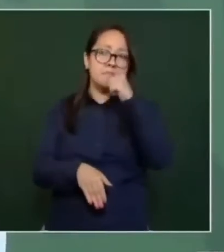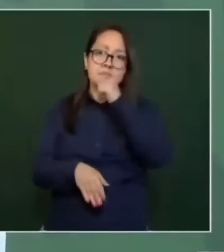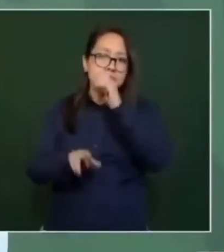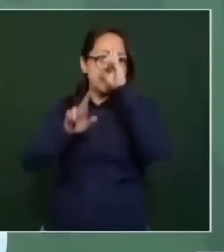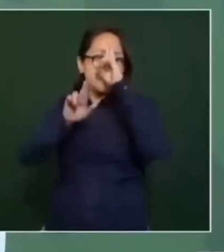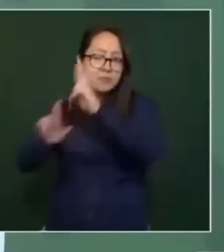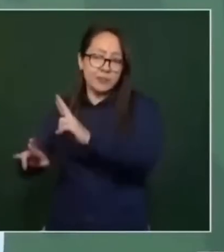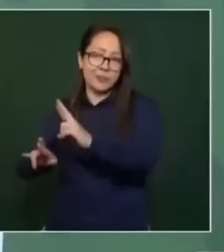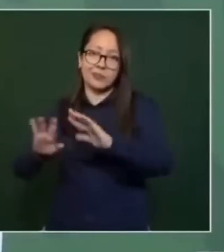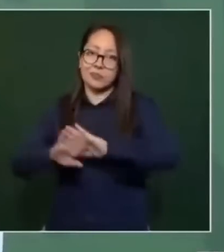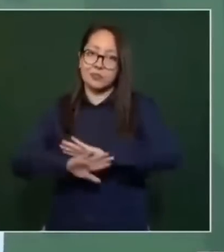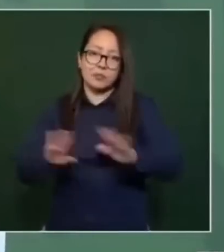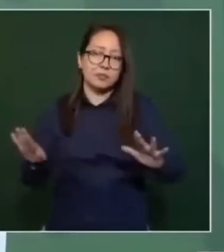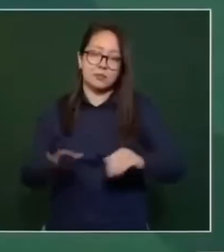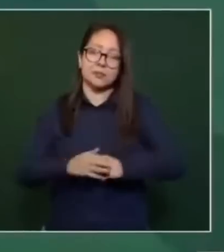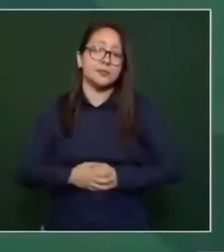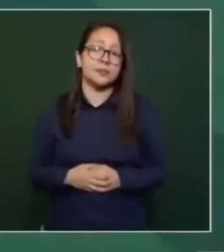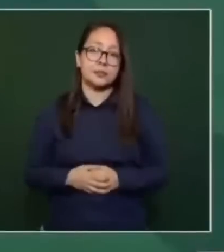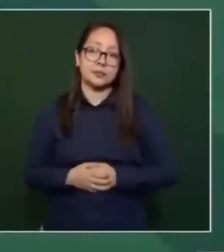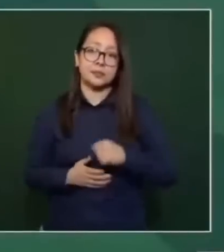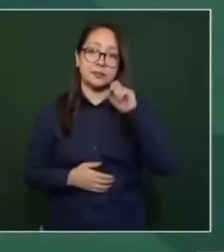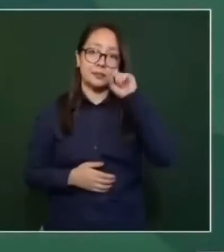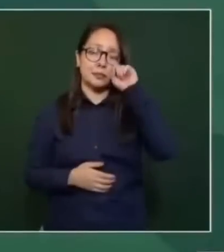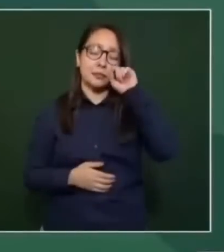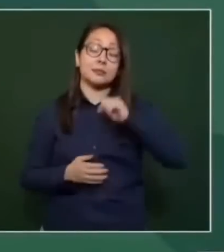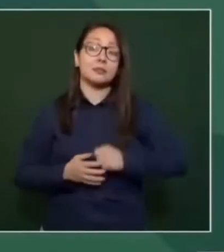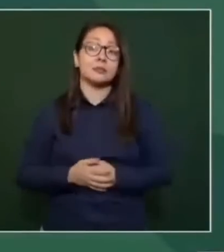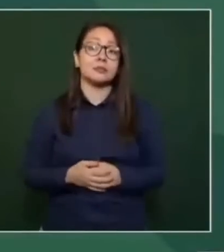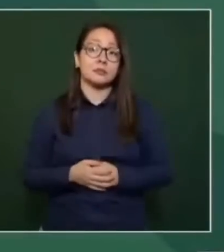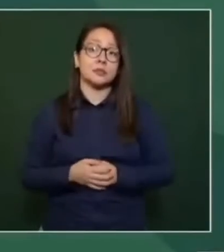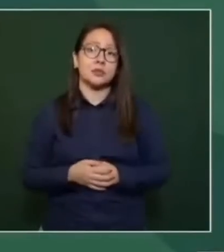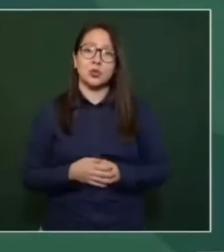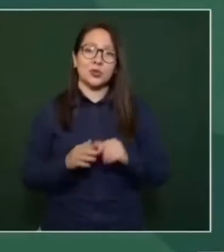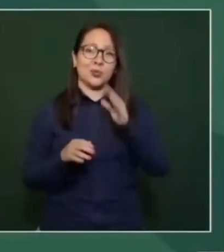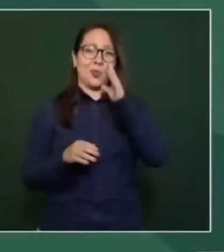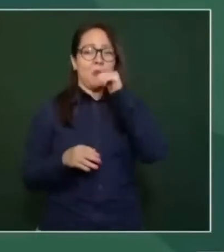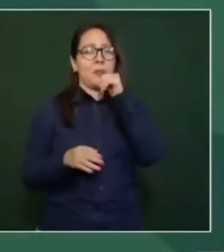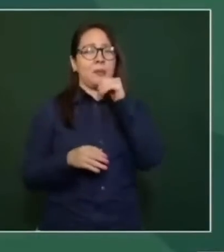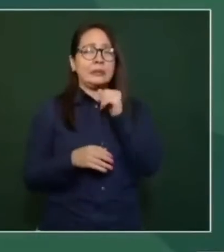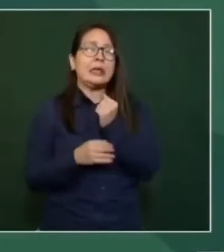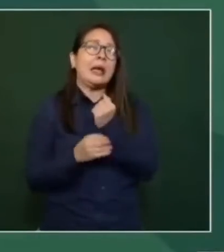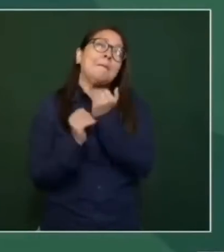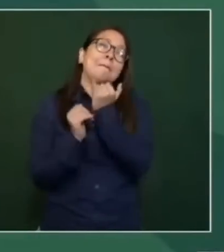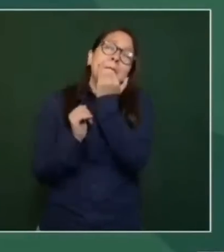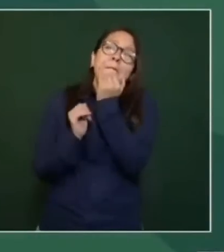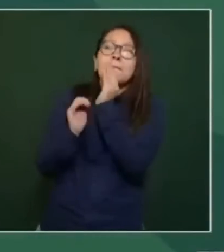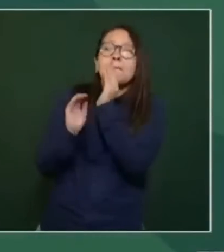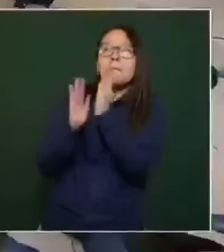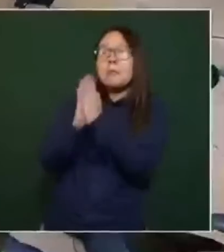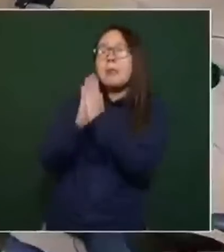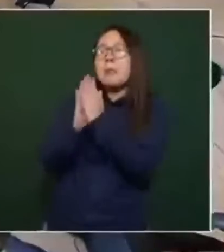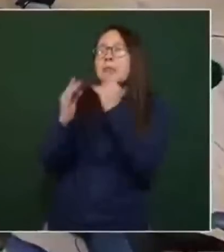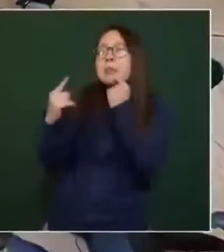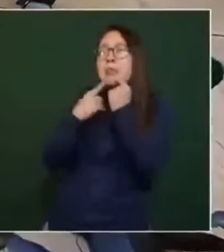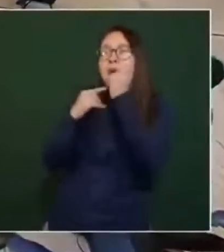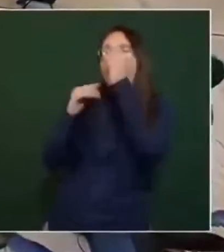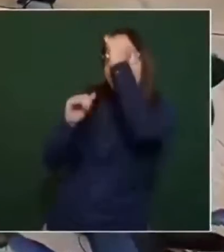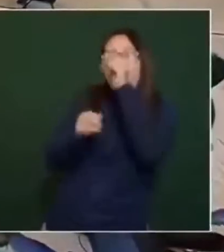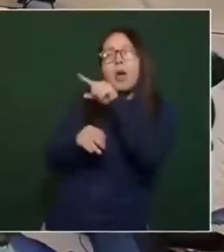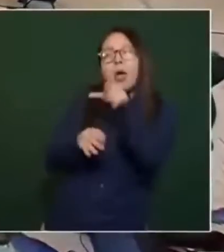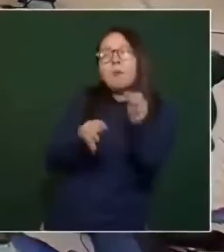Entonces, no hay negociaciones como las que se acostumbraban antes.